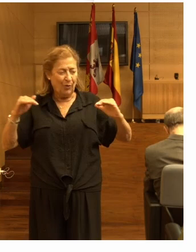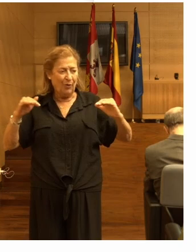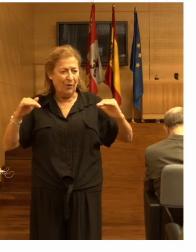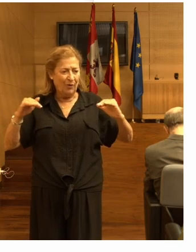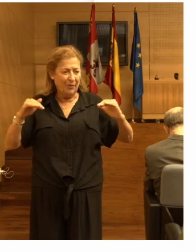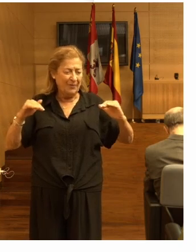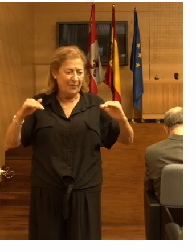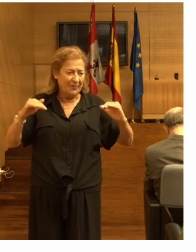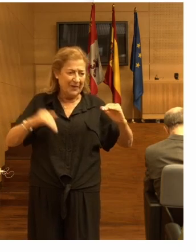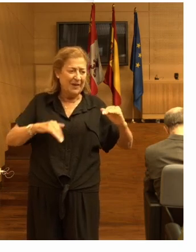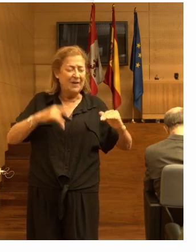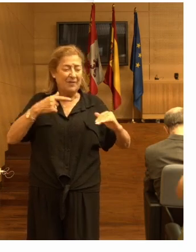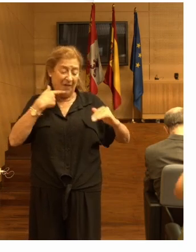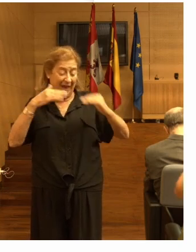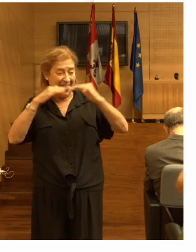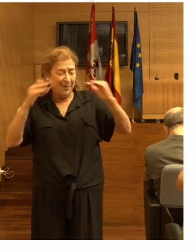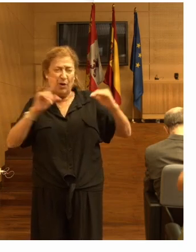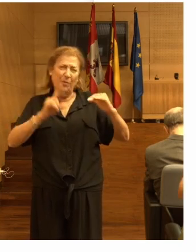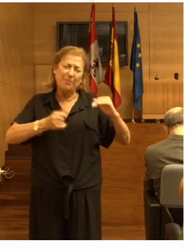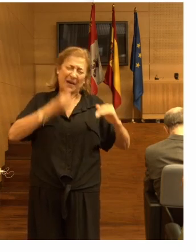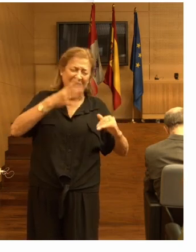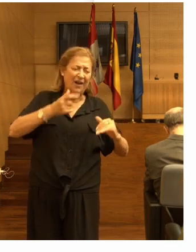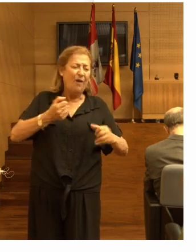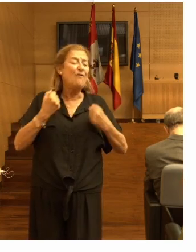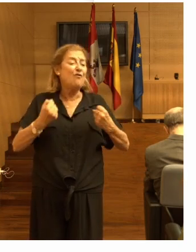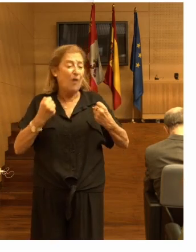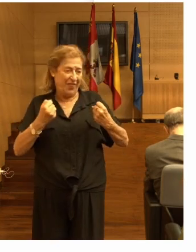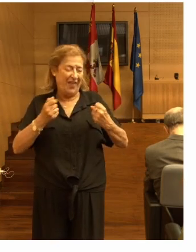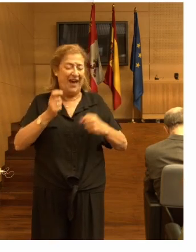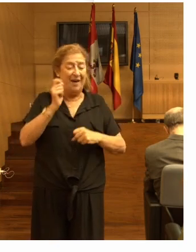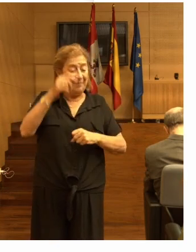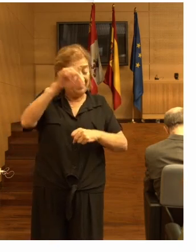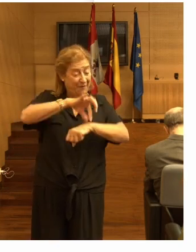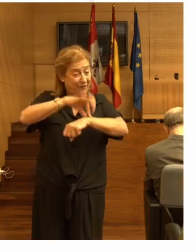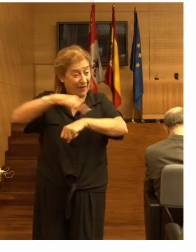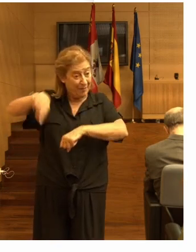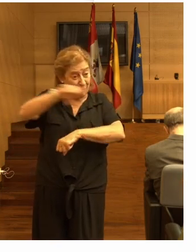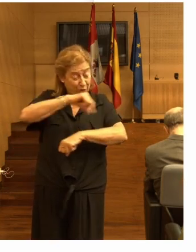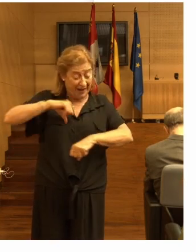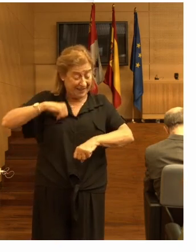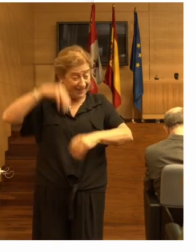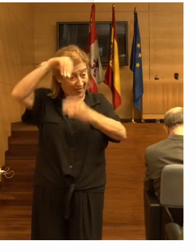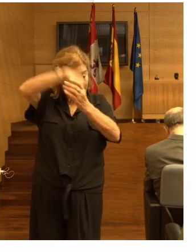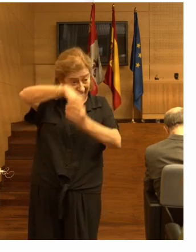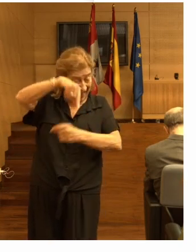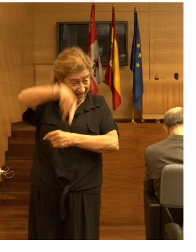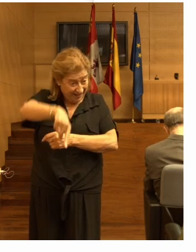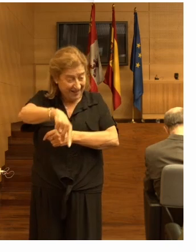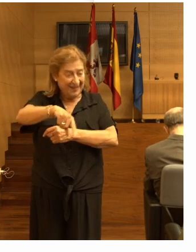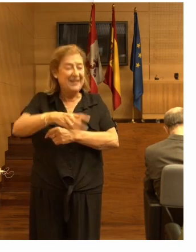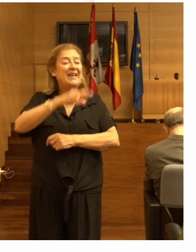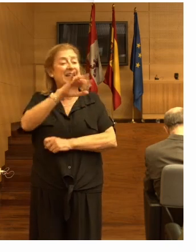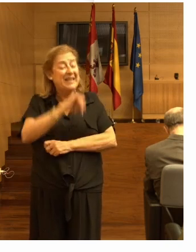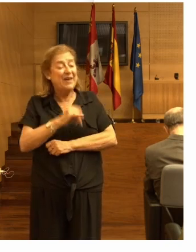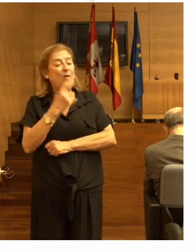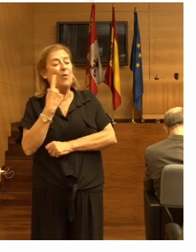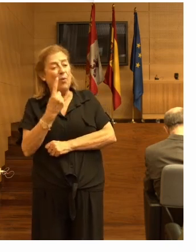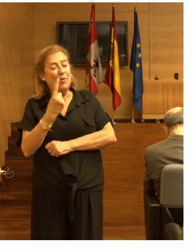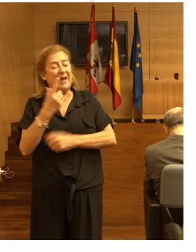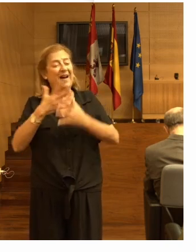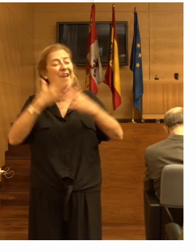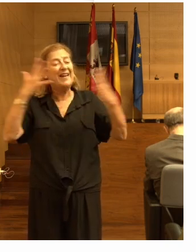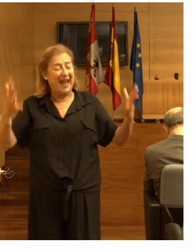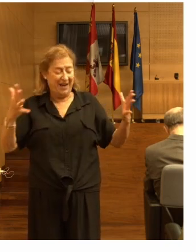Hemos analizado el equilibrio y la fuerza de los residentes en residencias, banca la redundancia. Y una gran